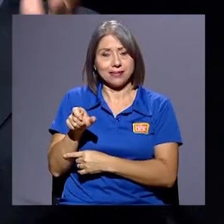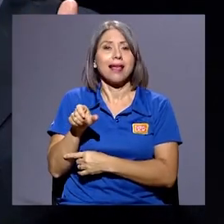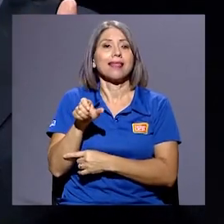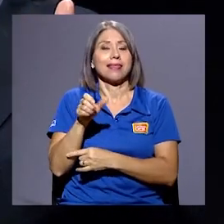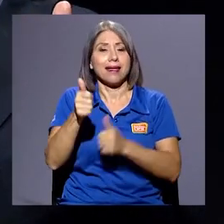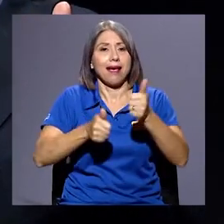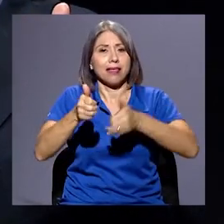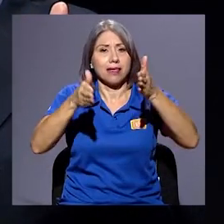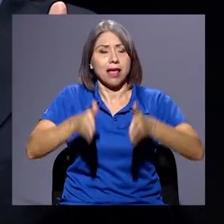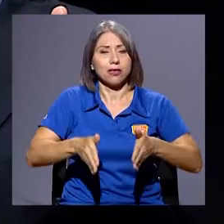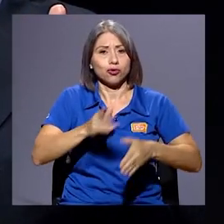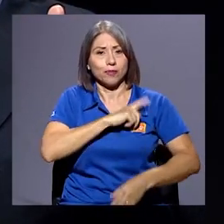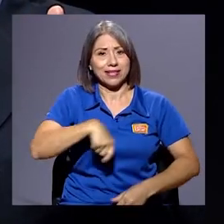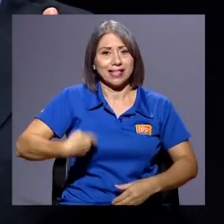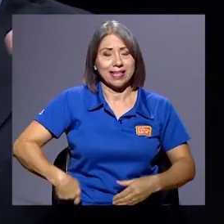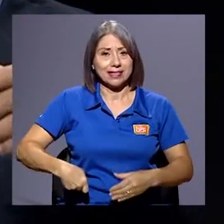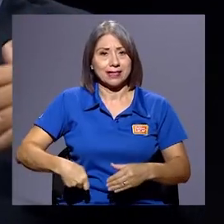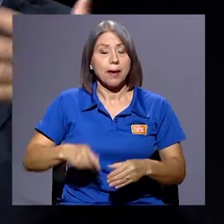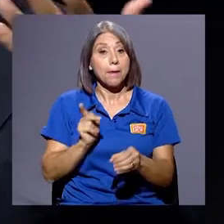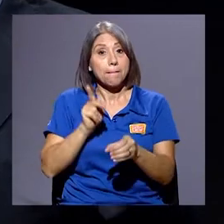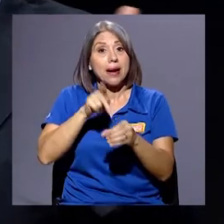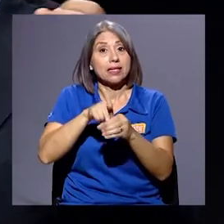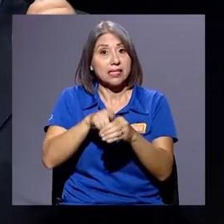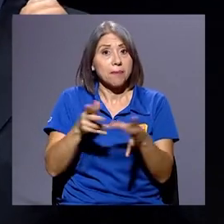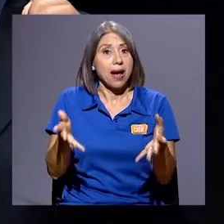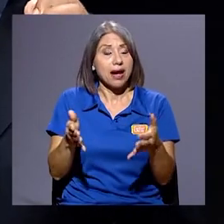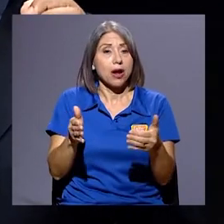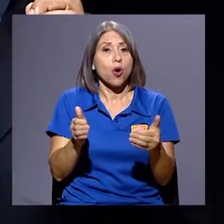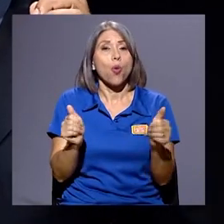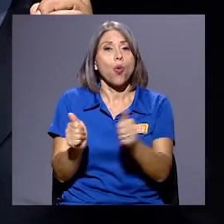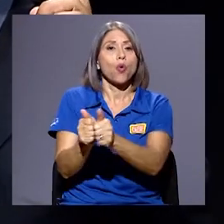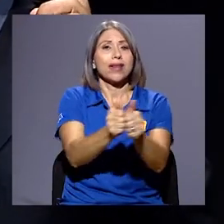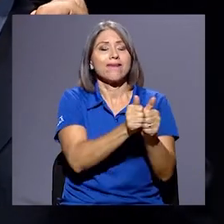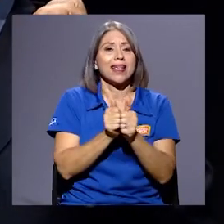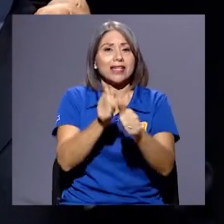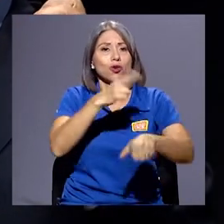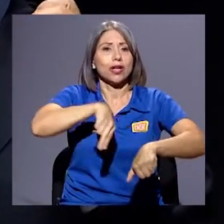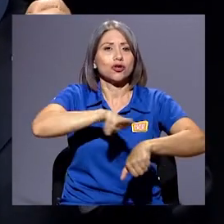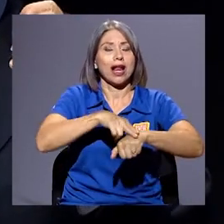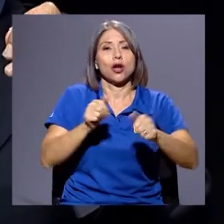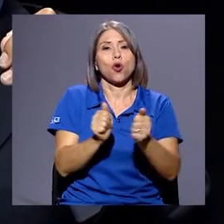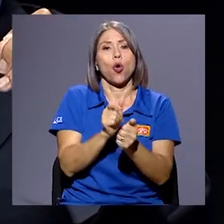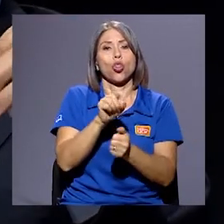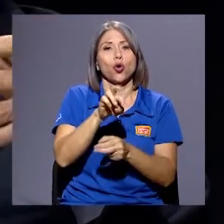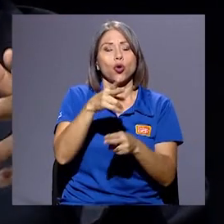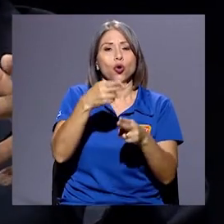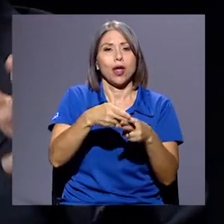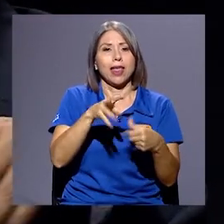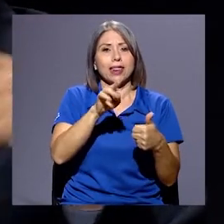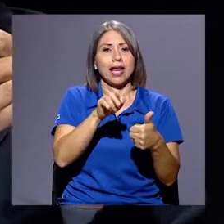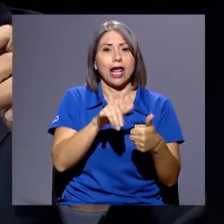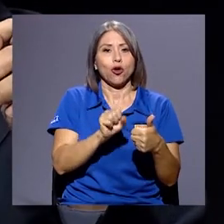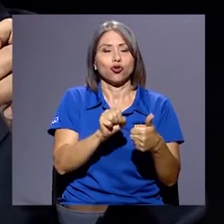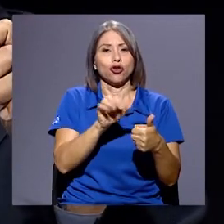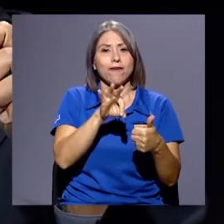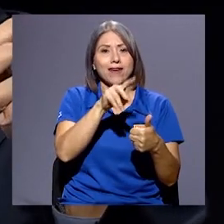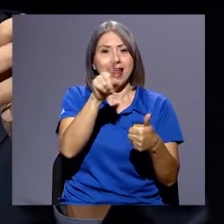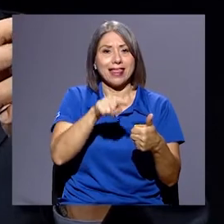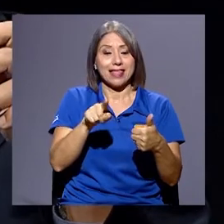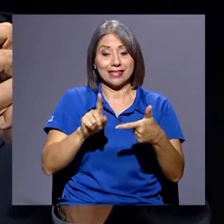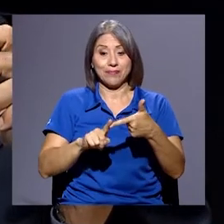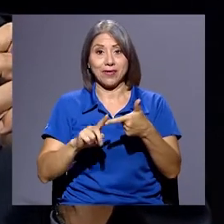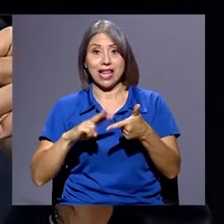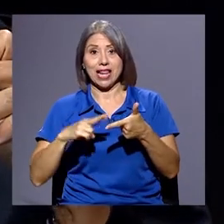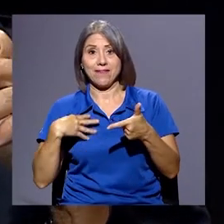Participa en la unificación nacional con el profesor Tejo Fernández de candidato y liberación llevó a Daniel Oduber